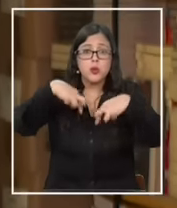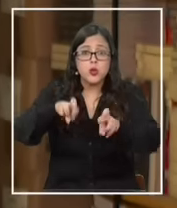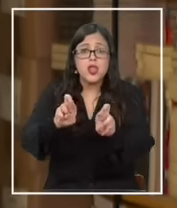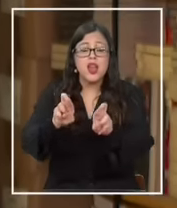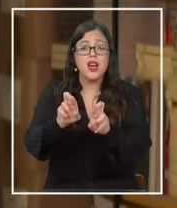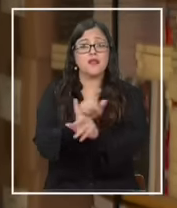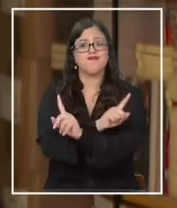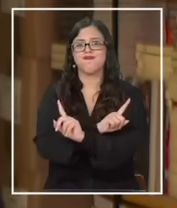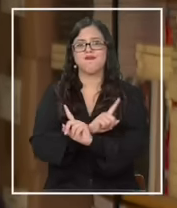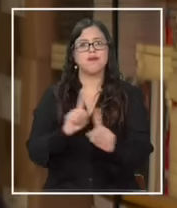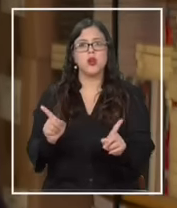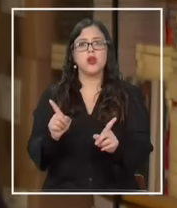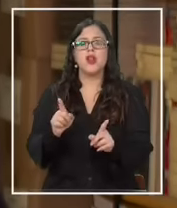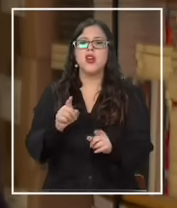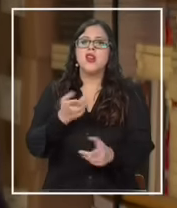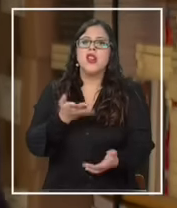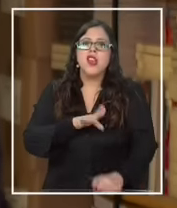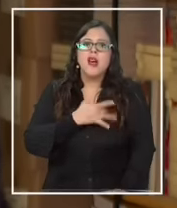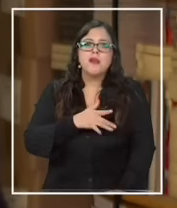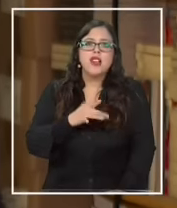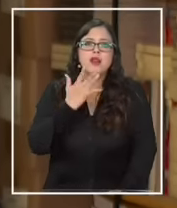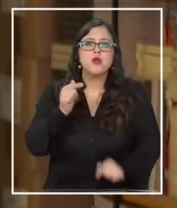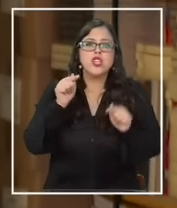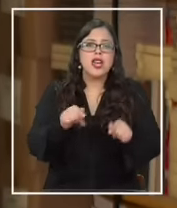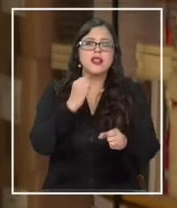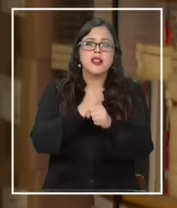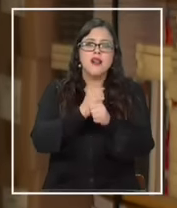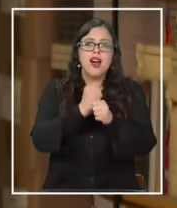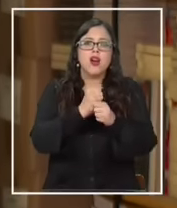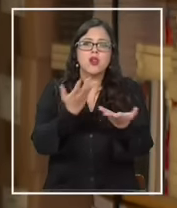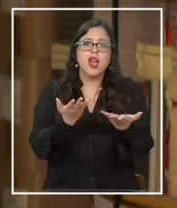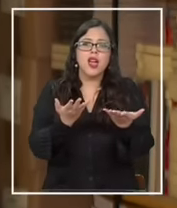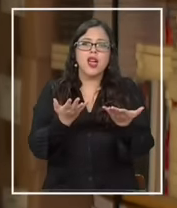triste porque el trabajo editorial es sacrificado